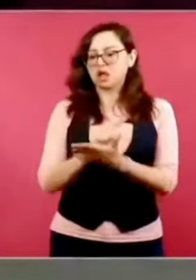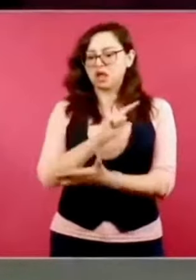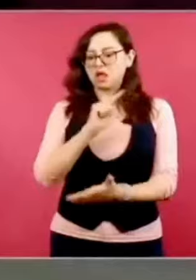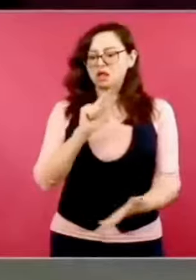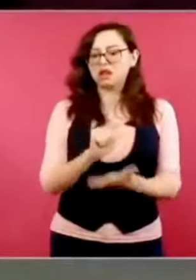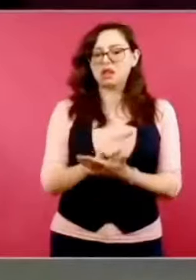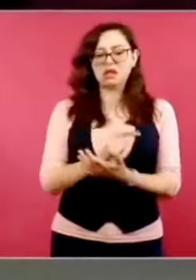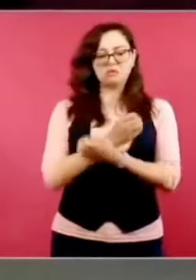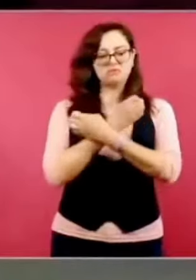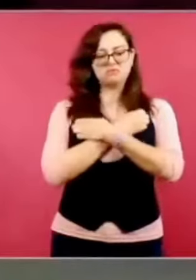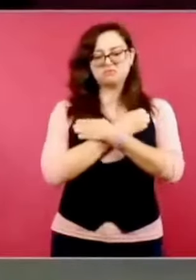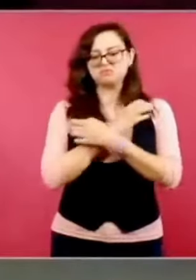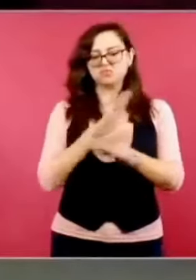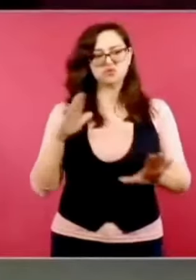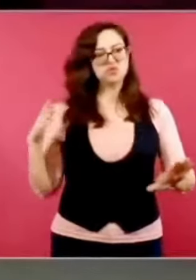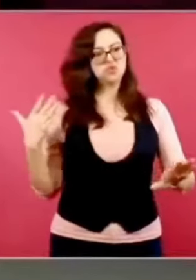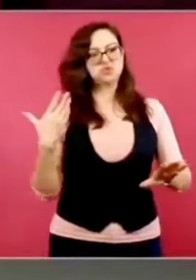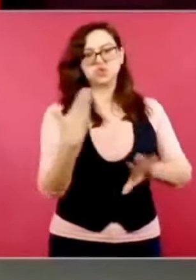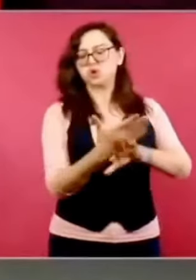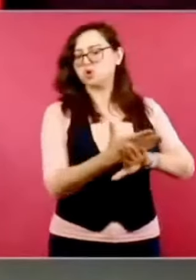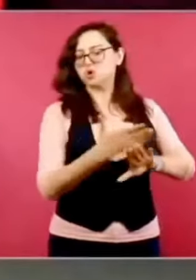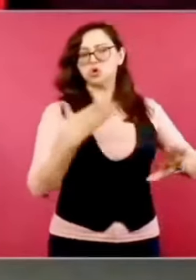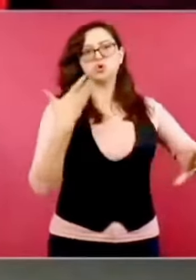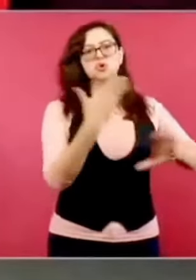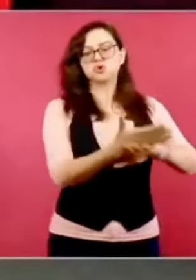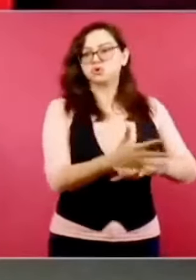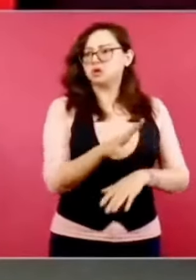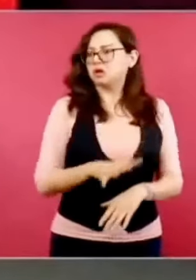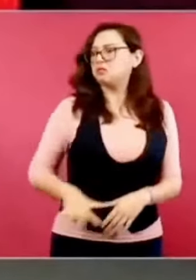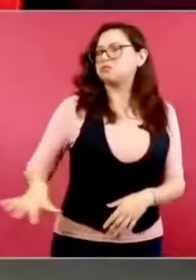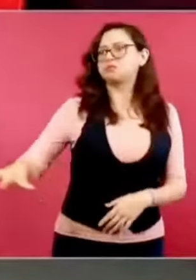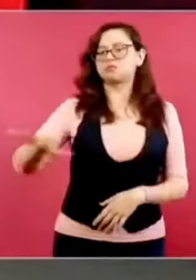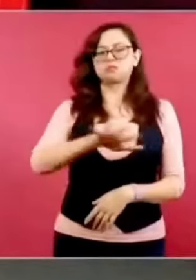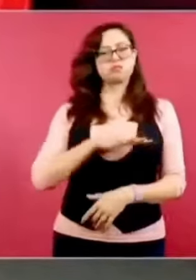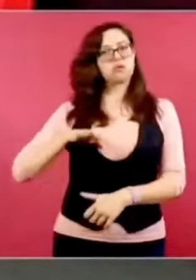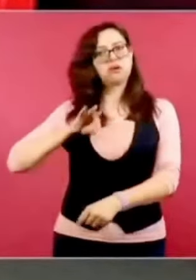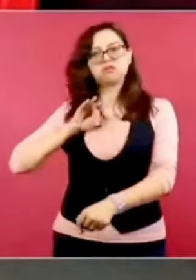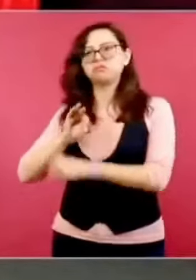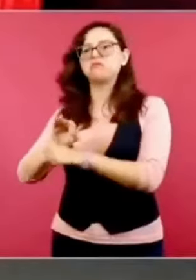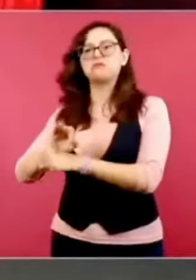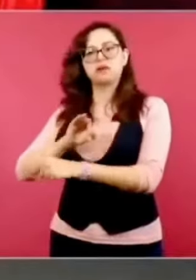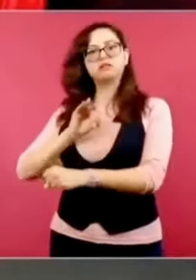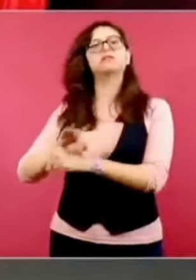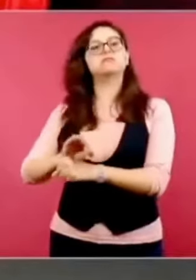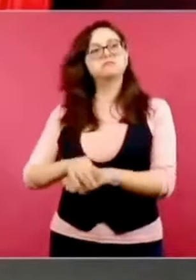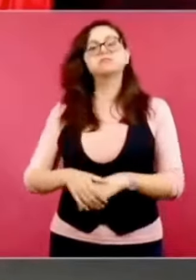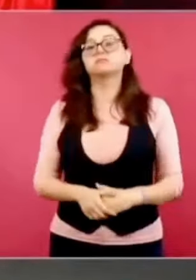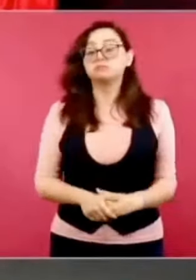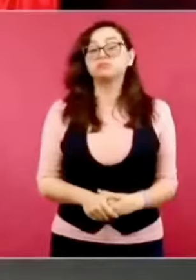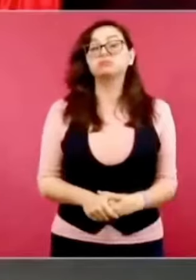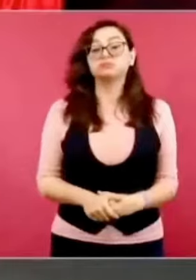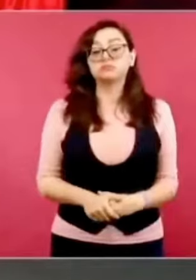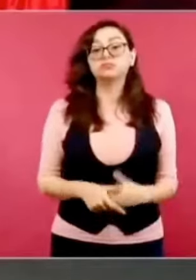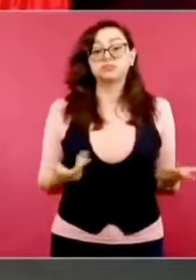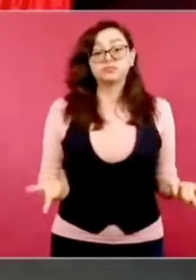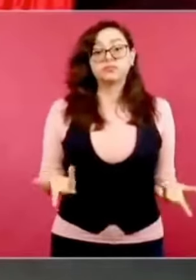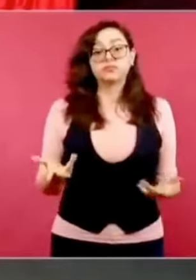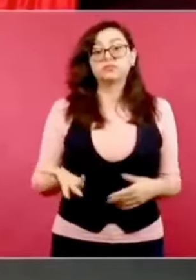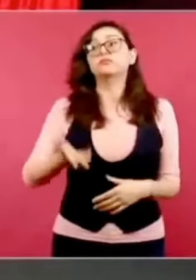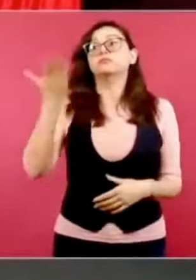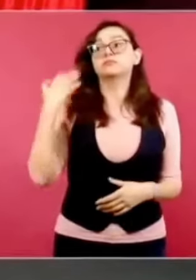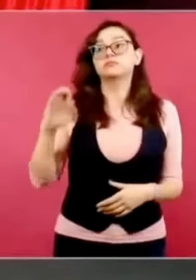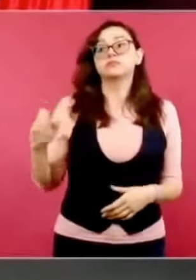en los momentos cuando los gobiernos neoliberales querían privatizar